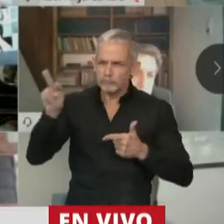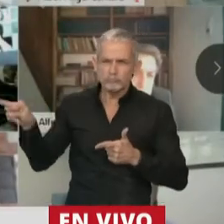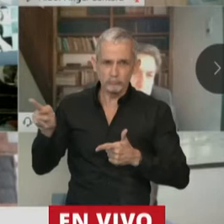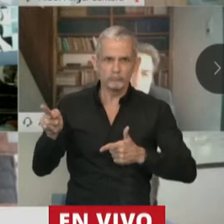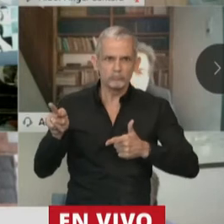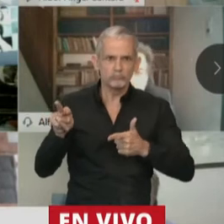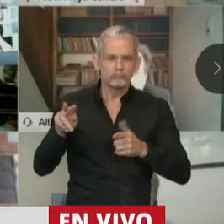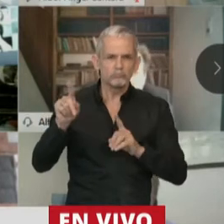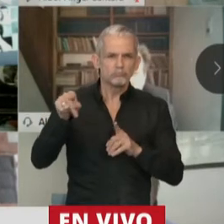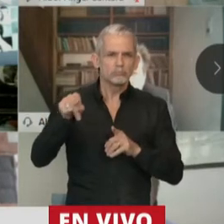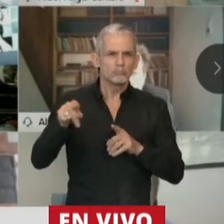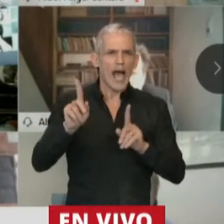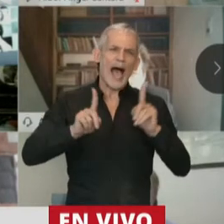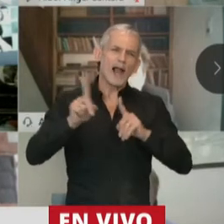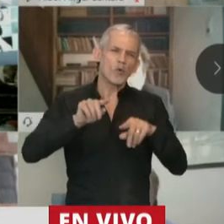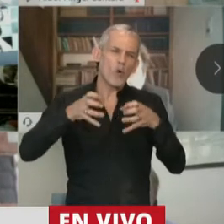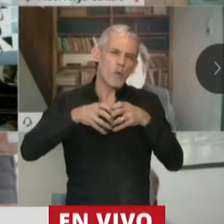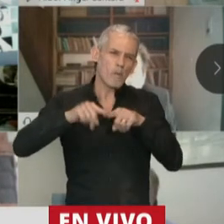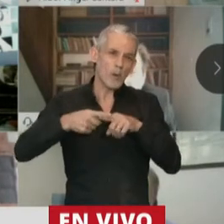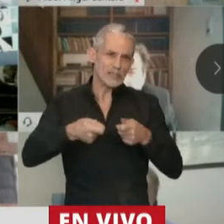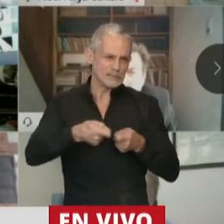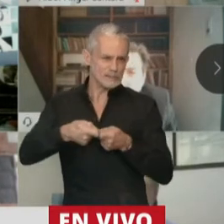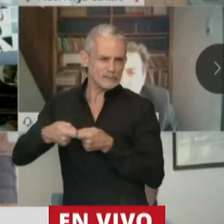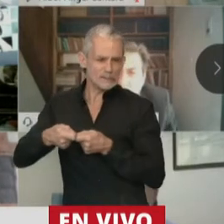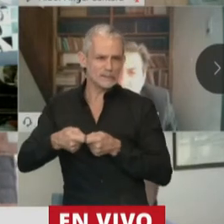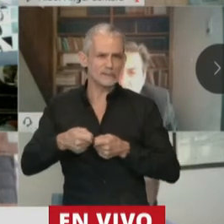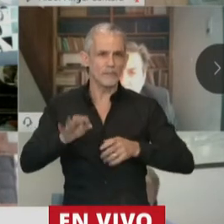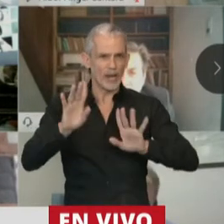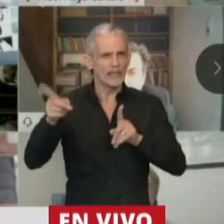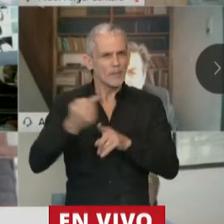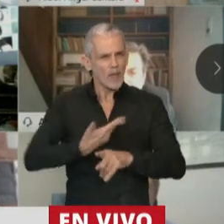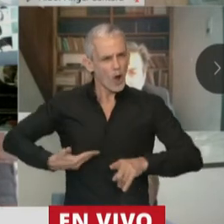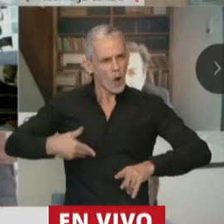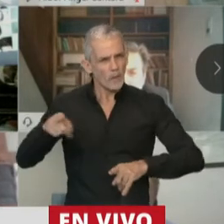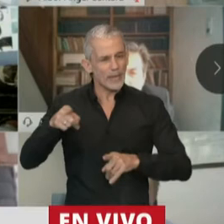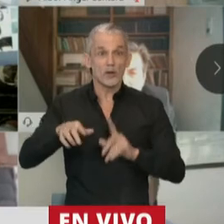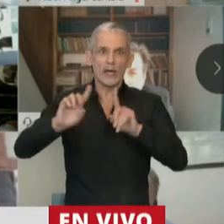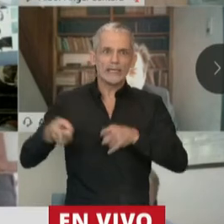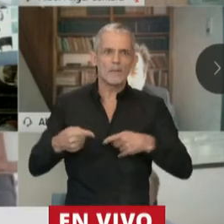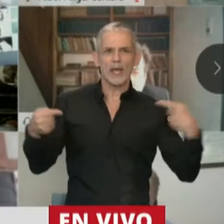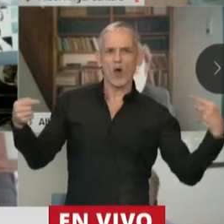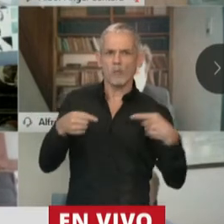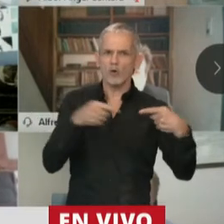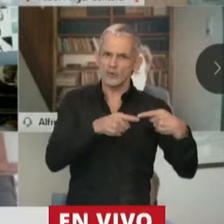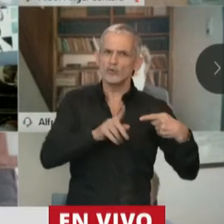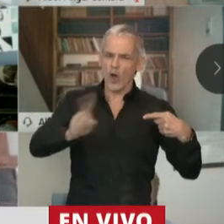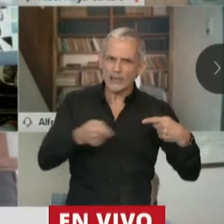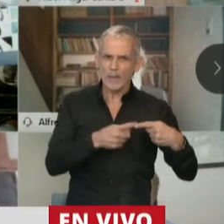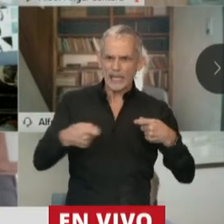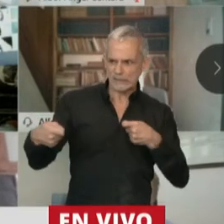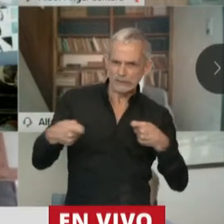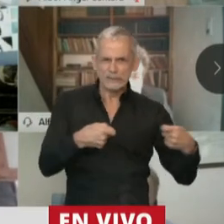que tiran la piola más de la cuenta desde el oficialismo como los que la tiran desde la oposición,